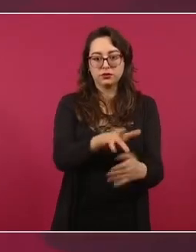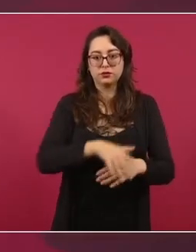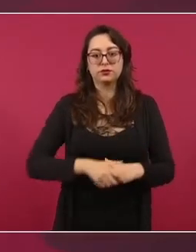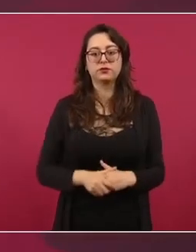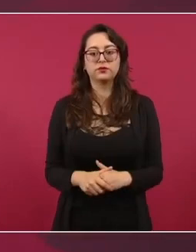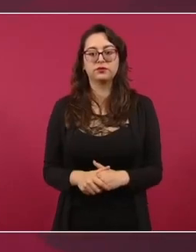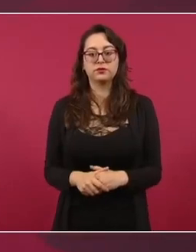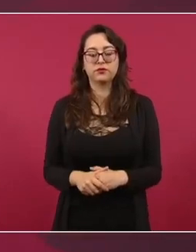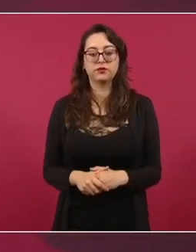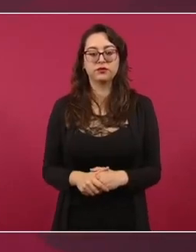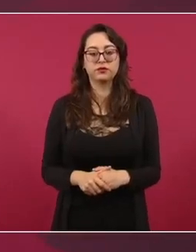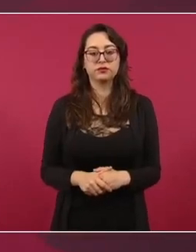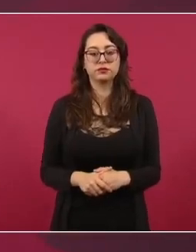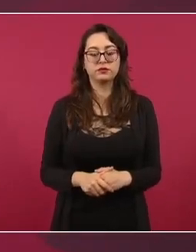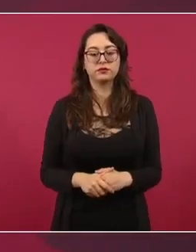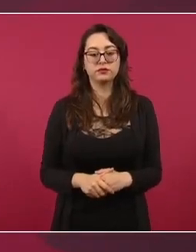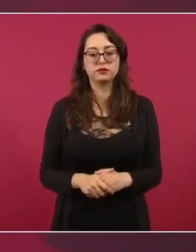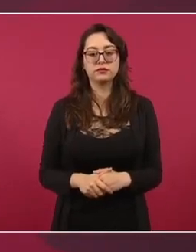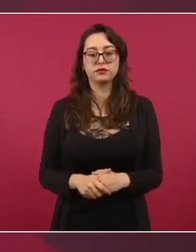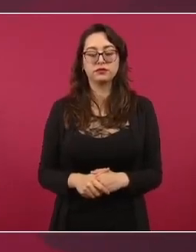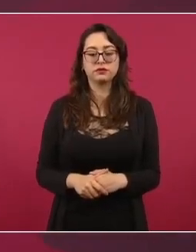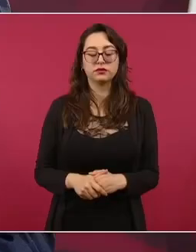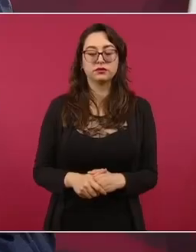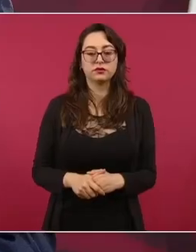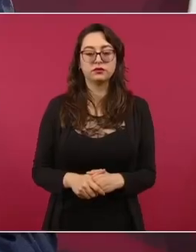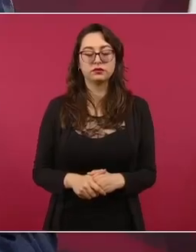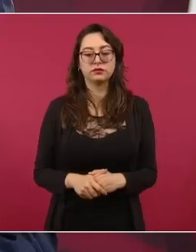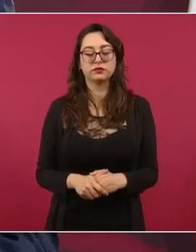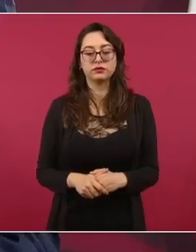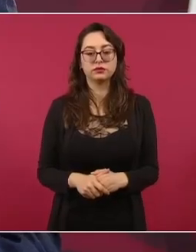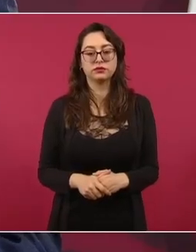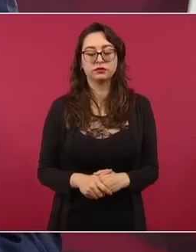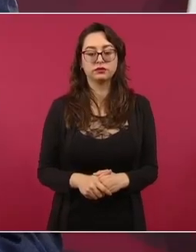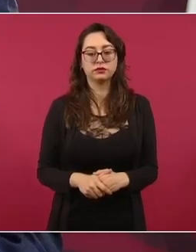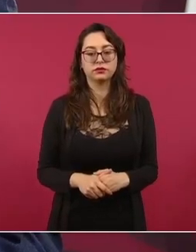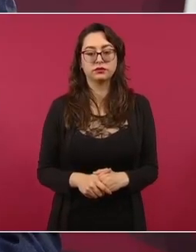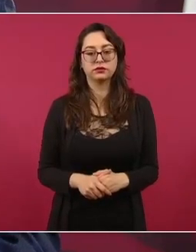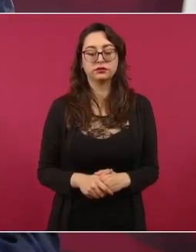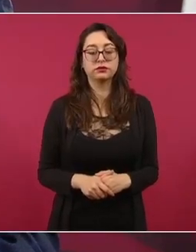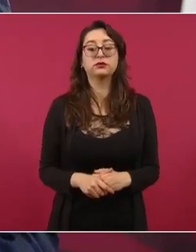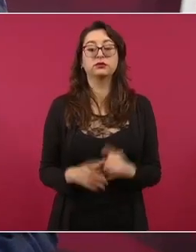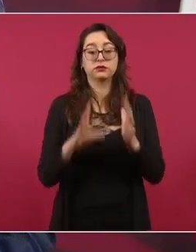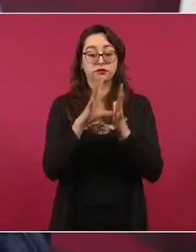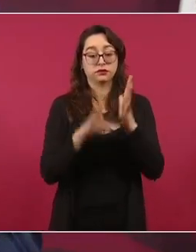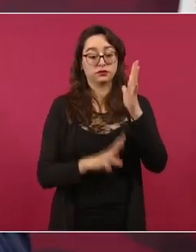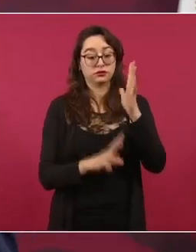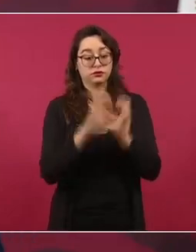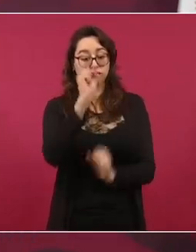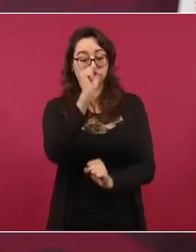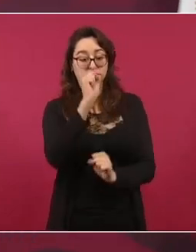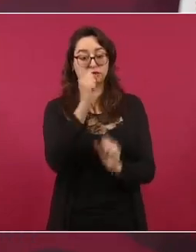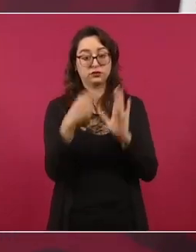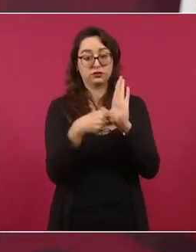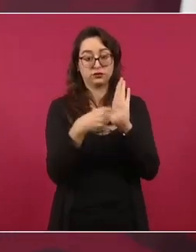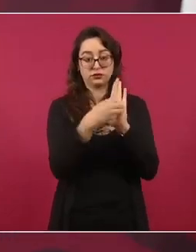establece de que tanto la Secretaría de Defensa